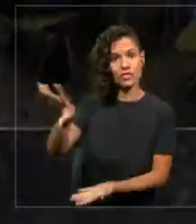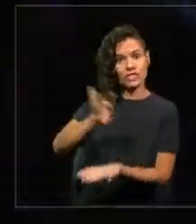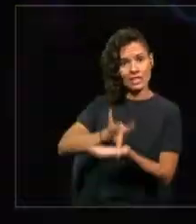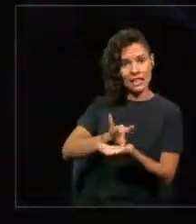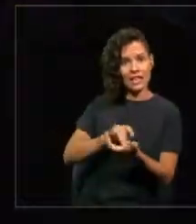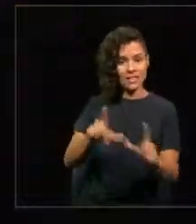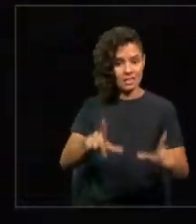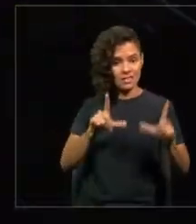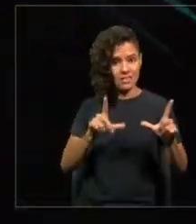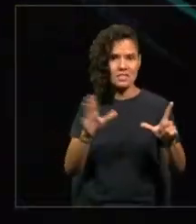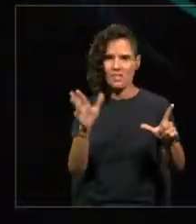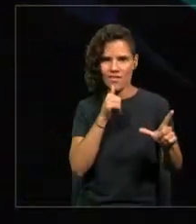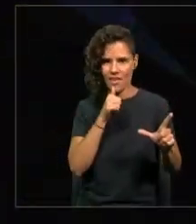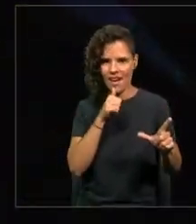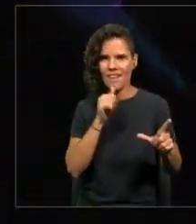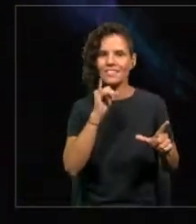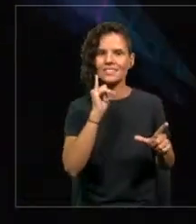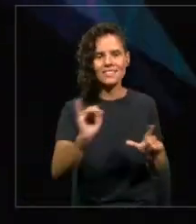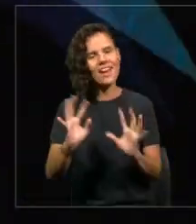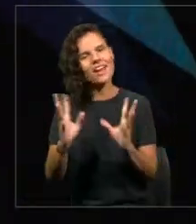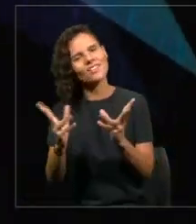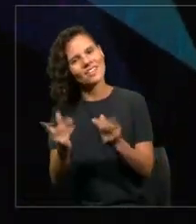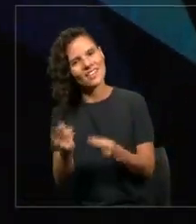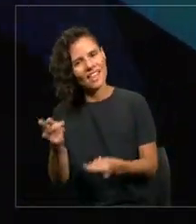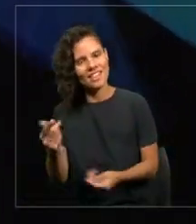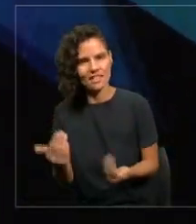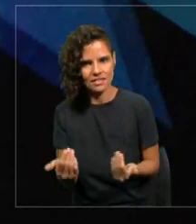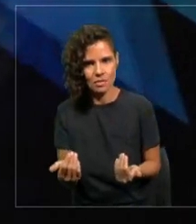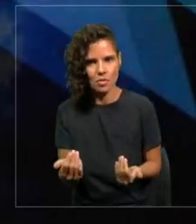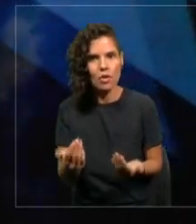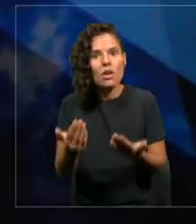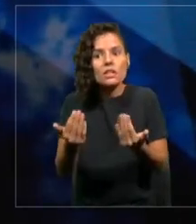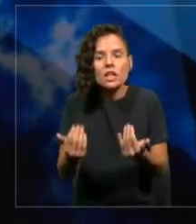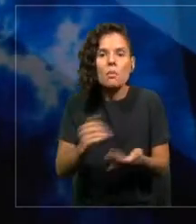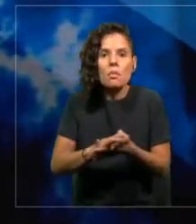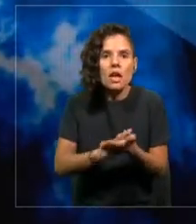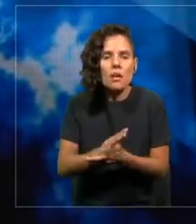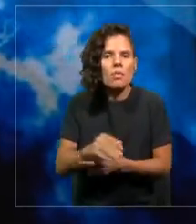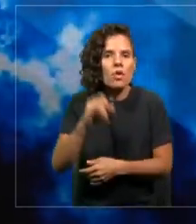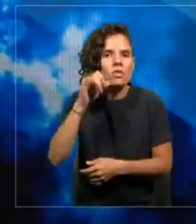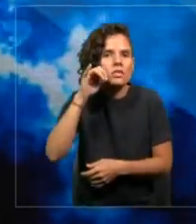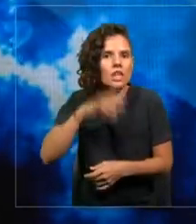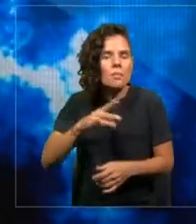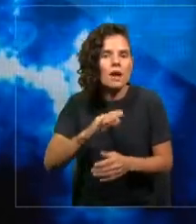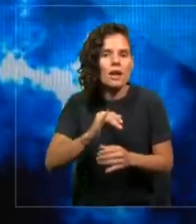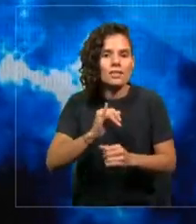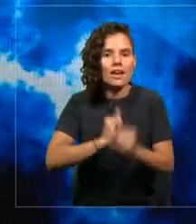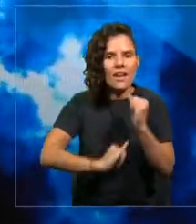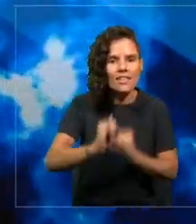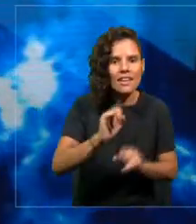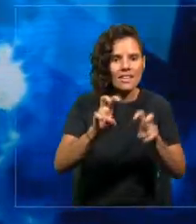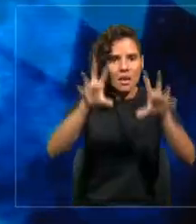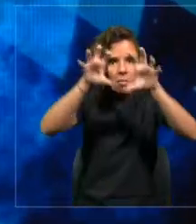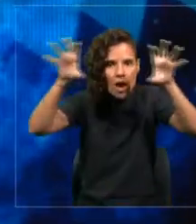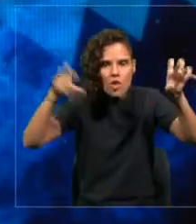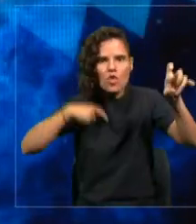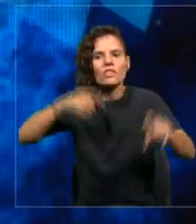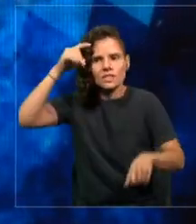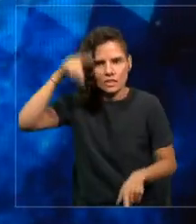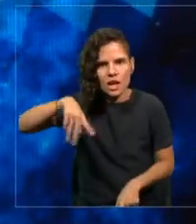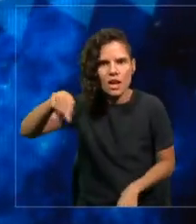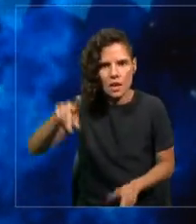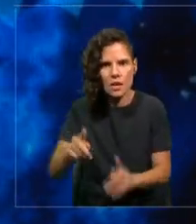habilidades. ¿Qué es lo que necesitamos? Necesitamos que sepan cómo manejar las plataformas digitales en la nube. Necesitamos que sepan cómo